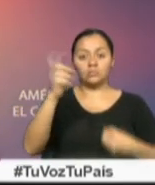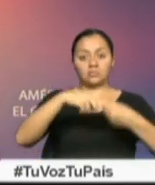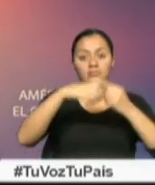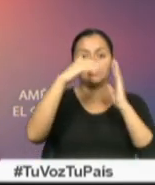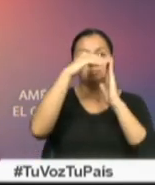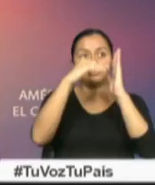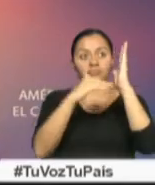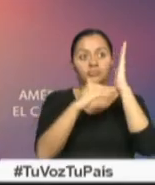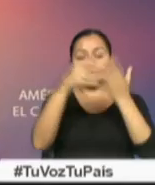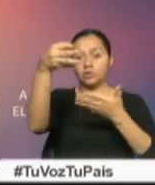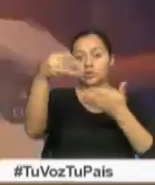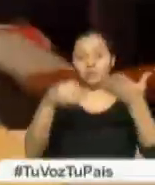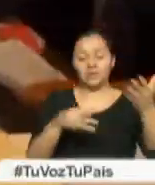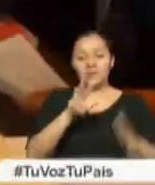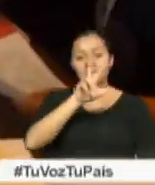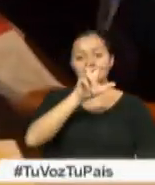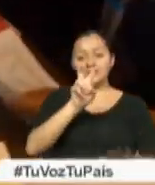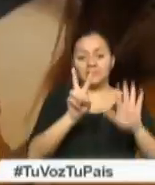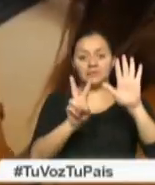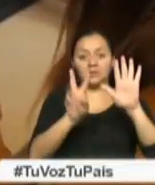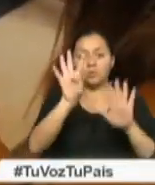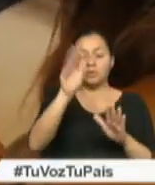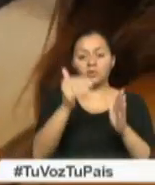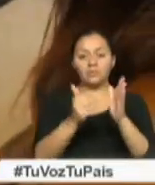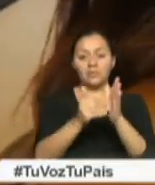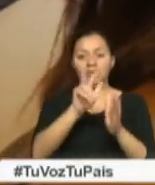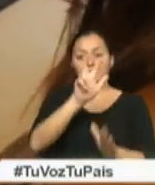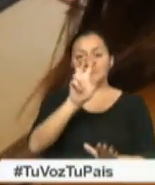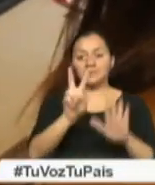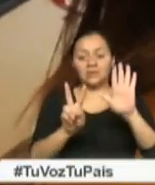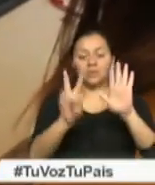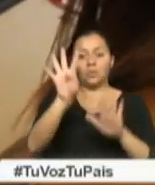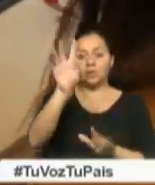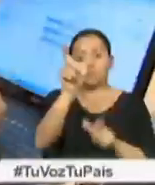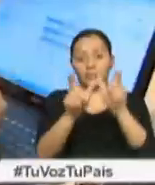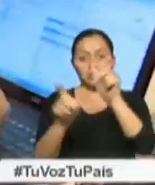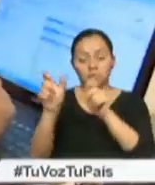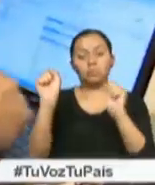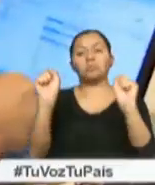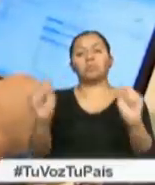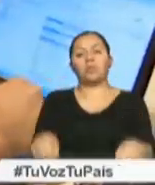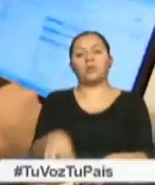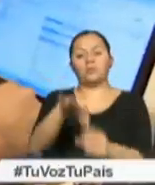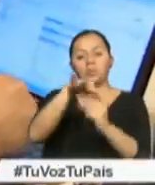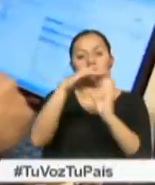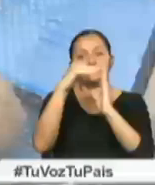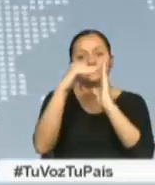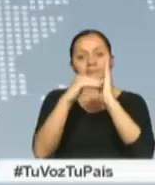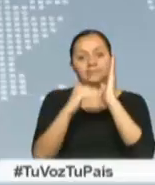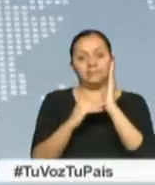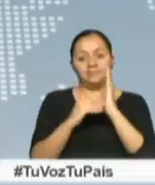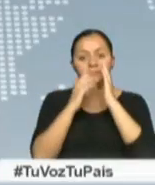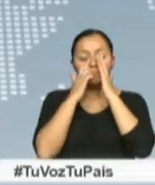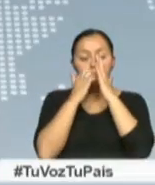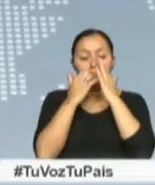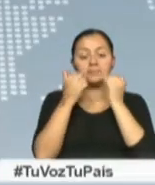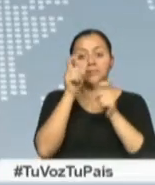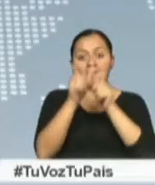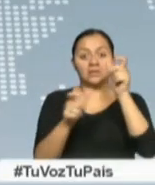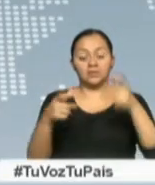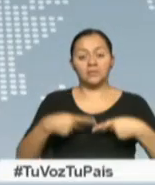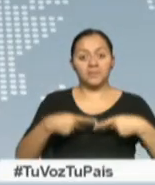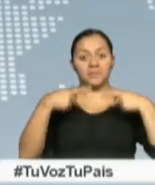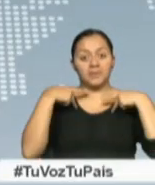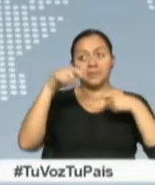374 mil 354 electores habilitados para votar en el exterior. Nuestros compatriotas